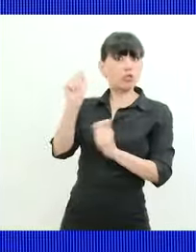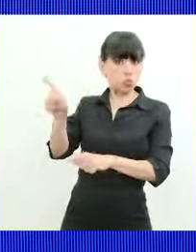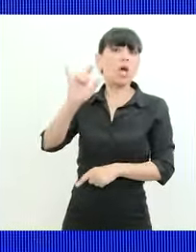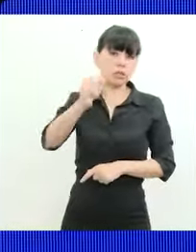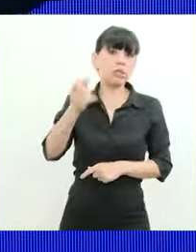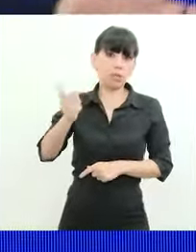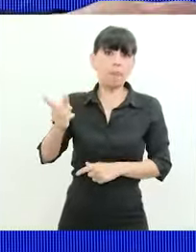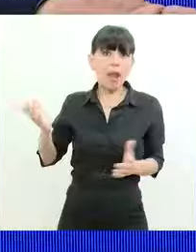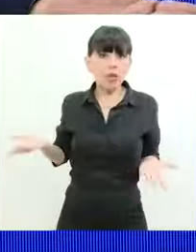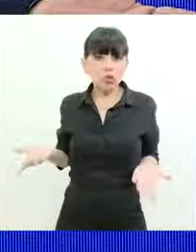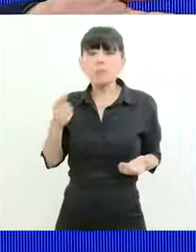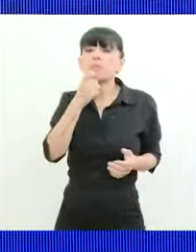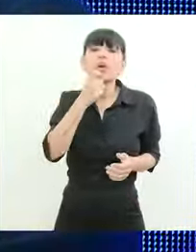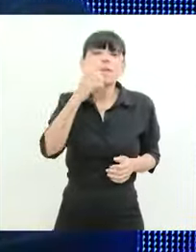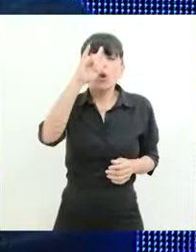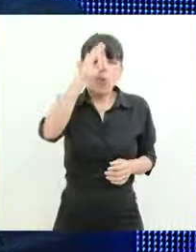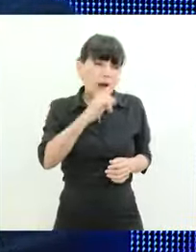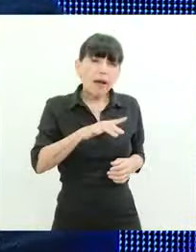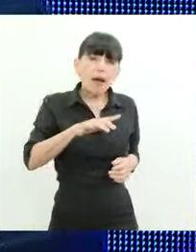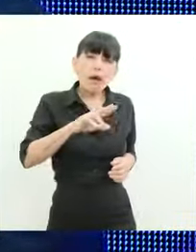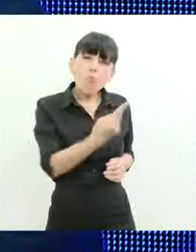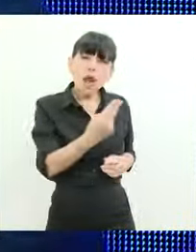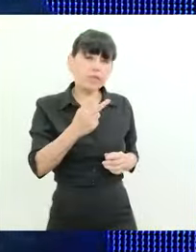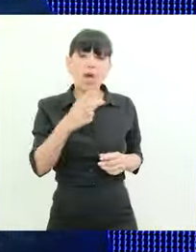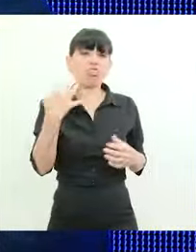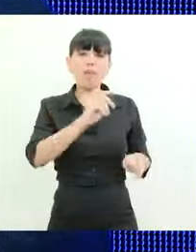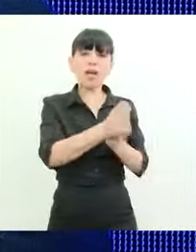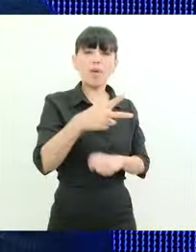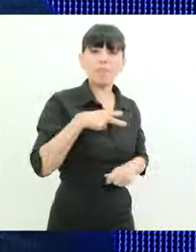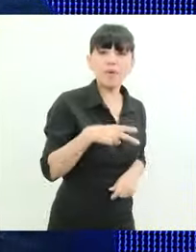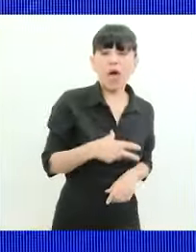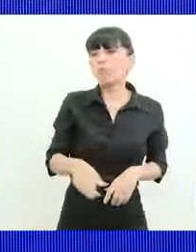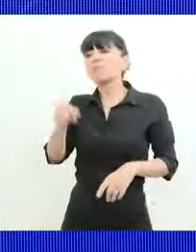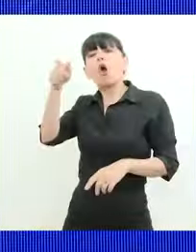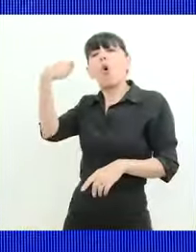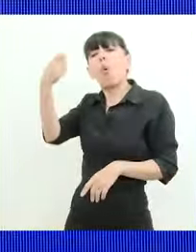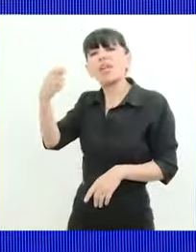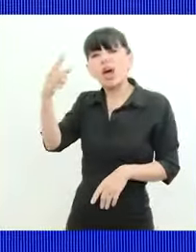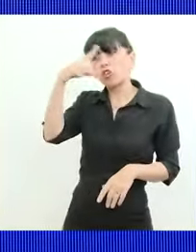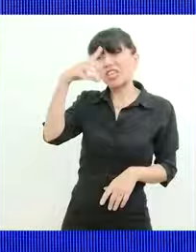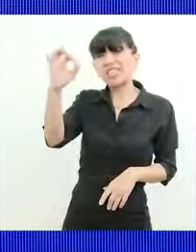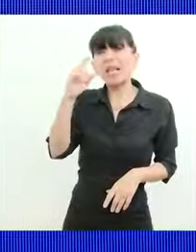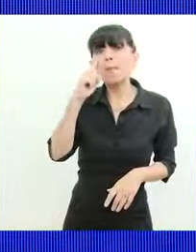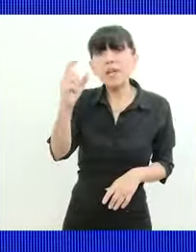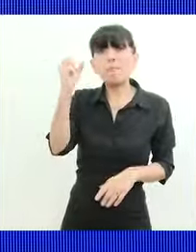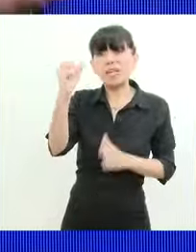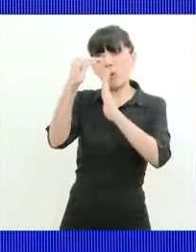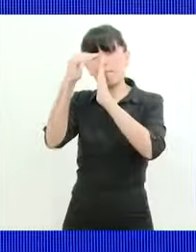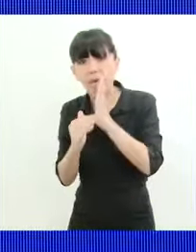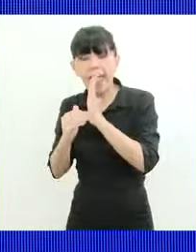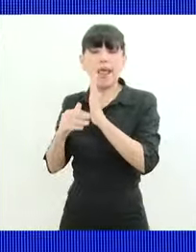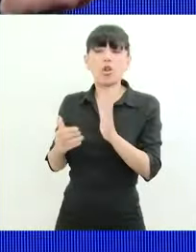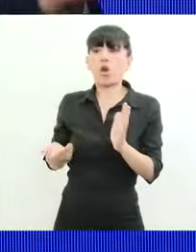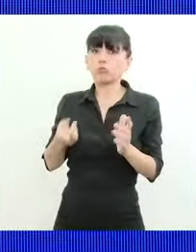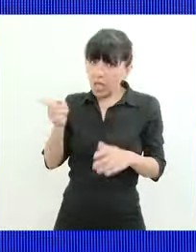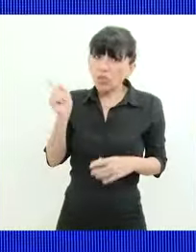de privatizar vaca muerta recortarle a los jubilados 70.000 pesos por mes desde el 1 de enero esta cosa